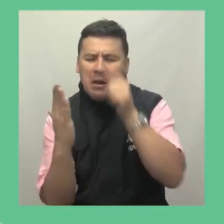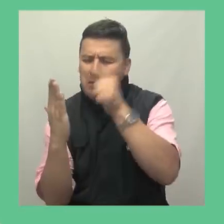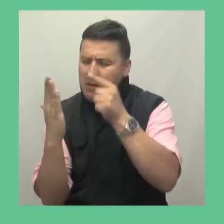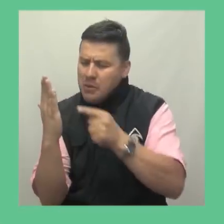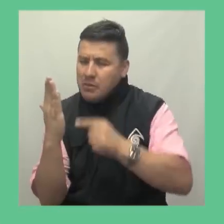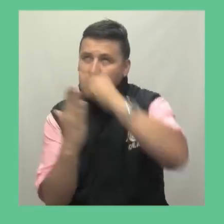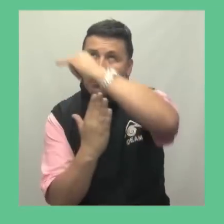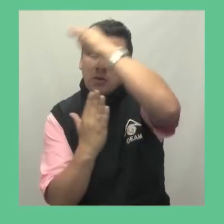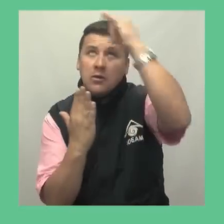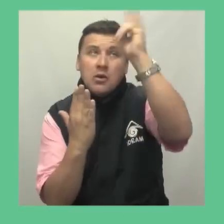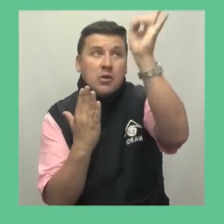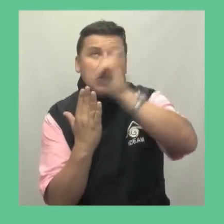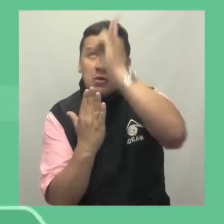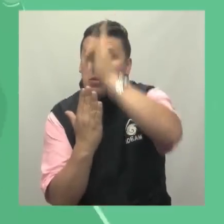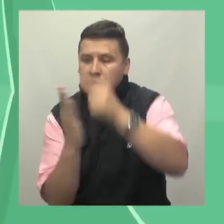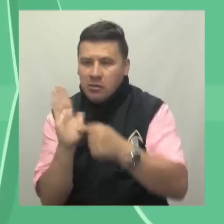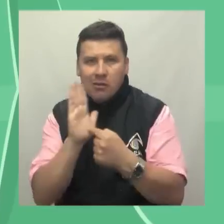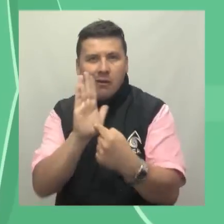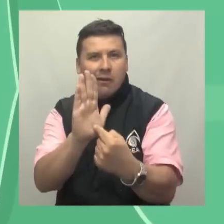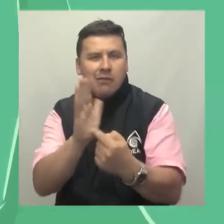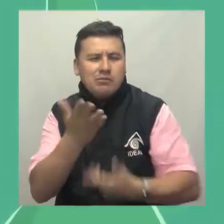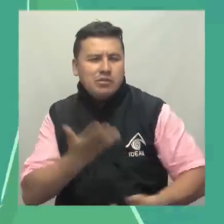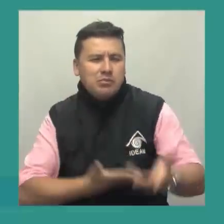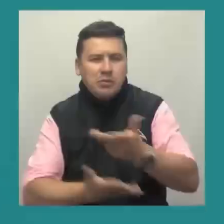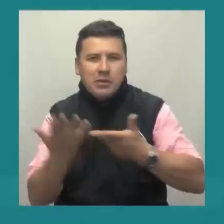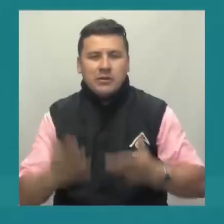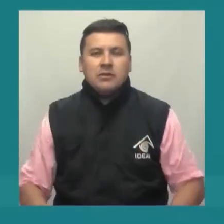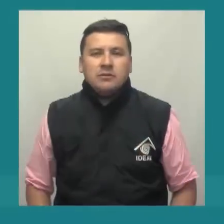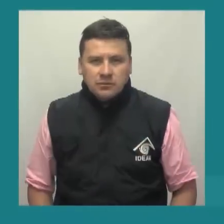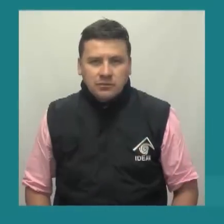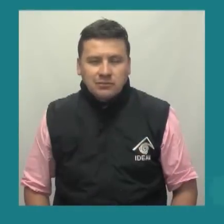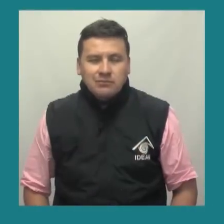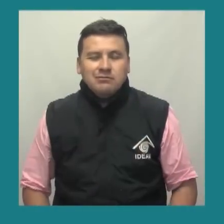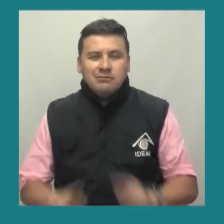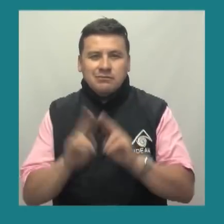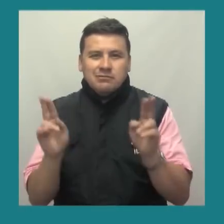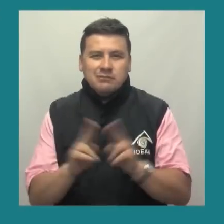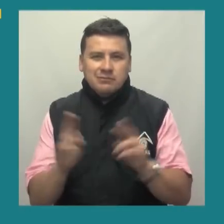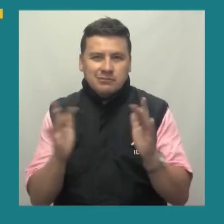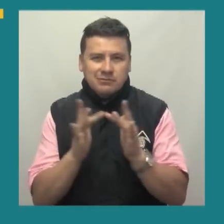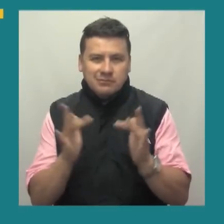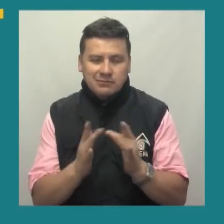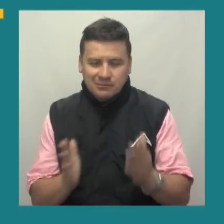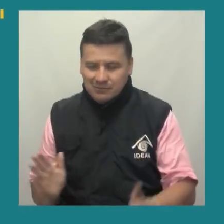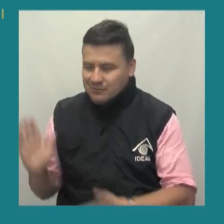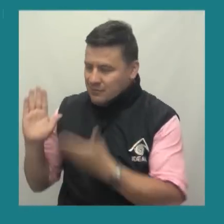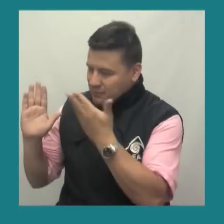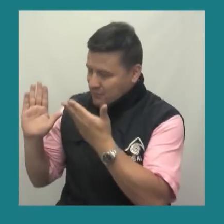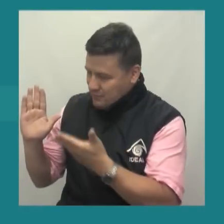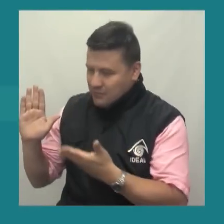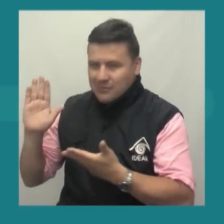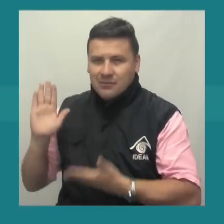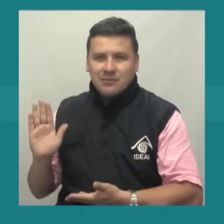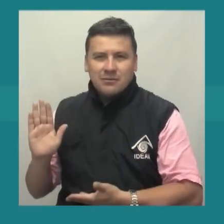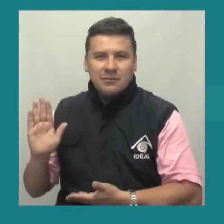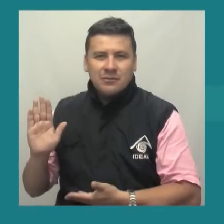detallada, satelital, recomendaciones y muchas opciones de interacción. Síganos a través de nuestras redes sociales.